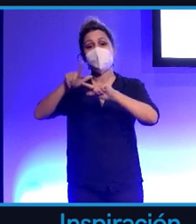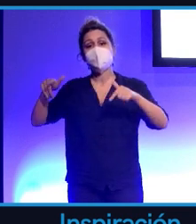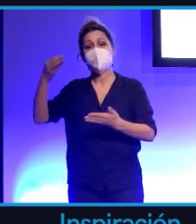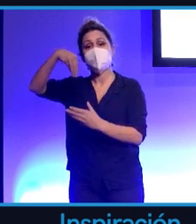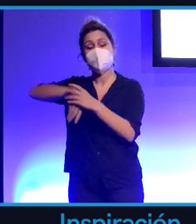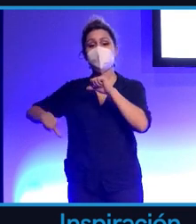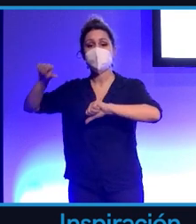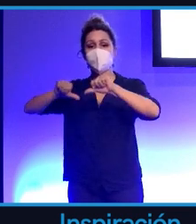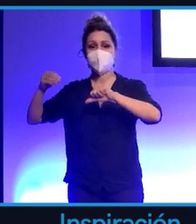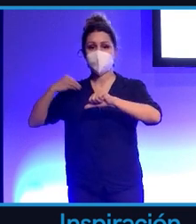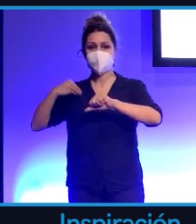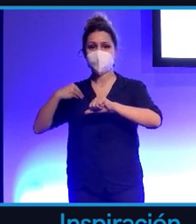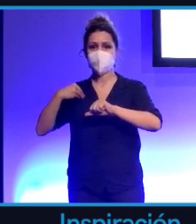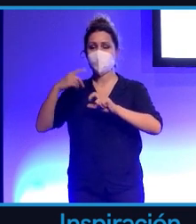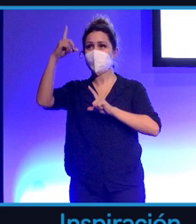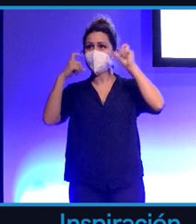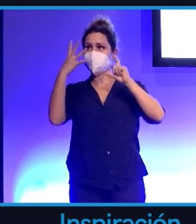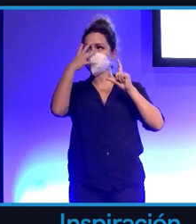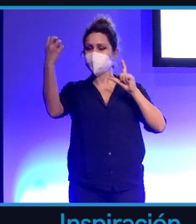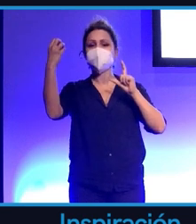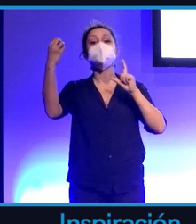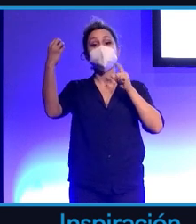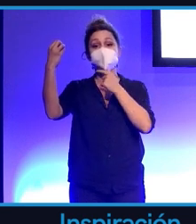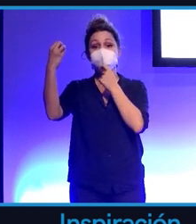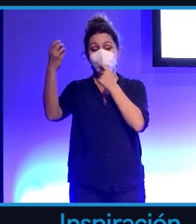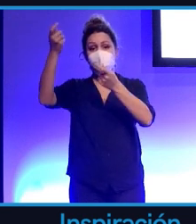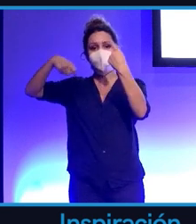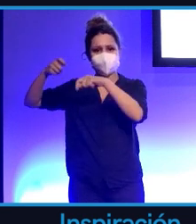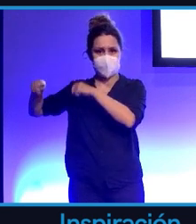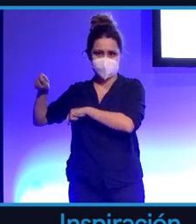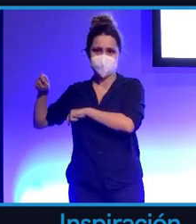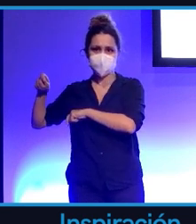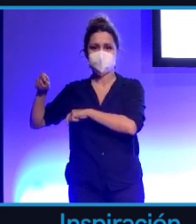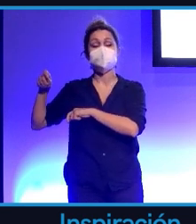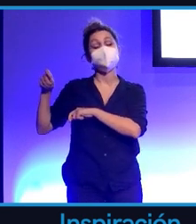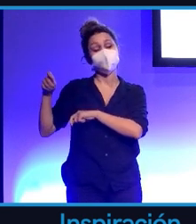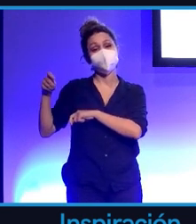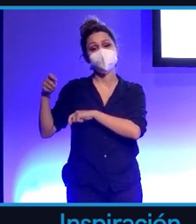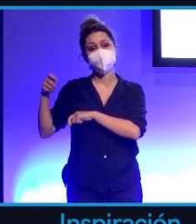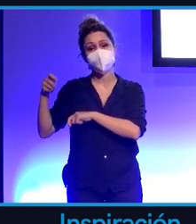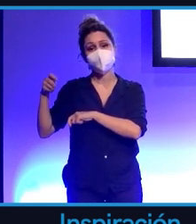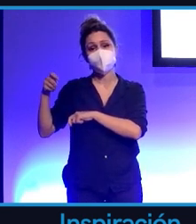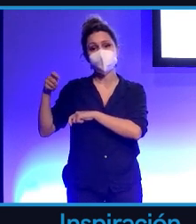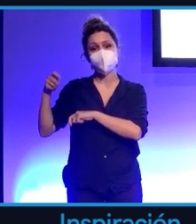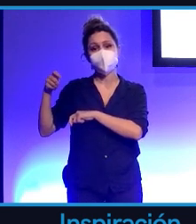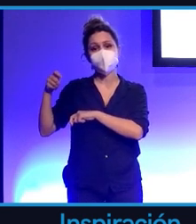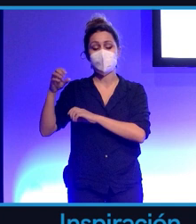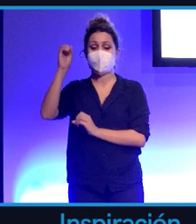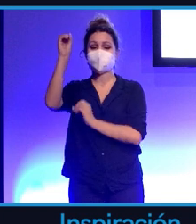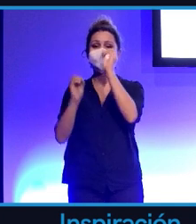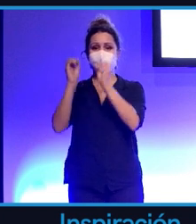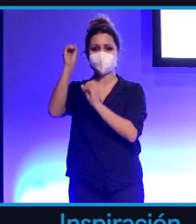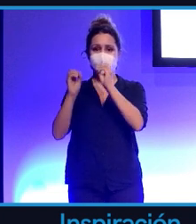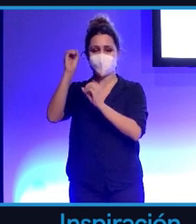con sistemas de reconocimiento facial comerciales. Tenemos en los números, son la tasa de error.